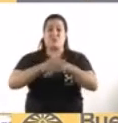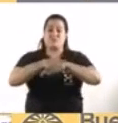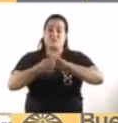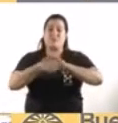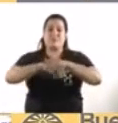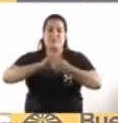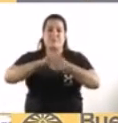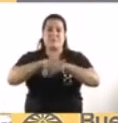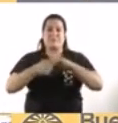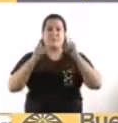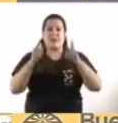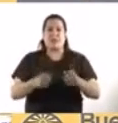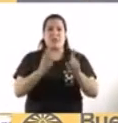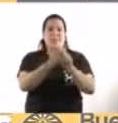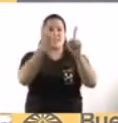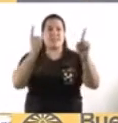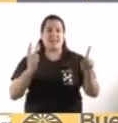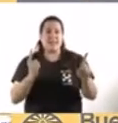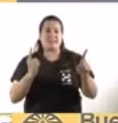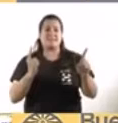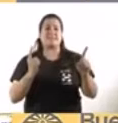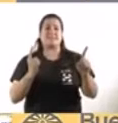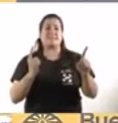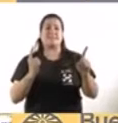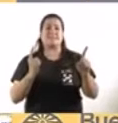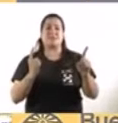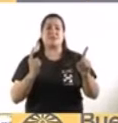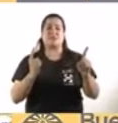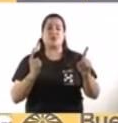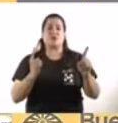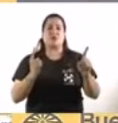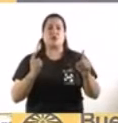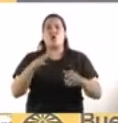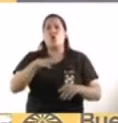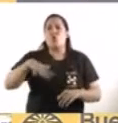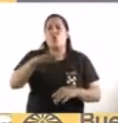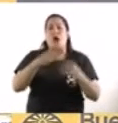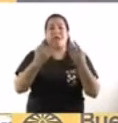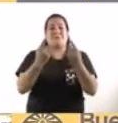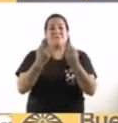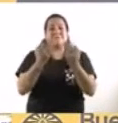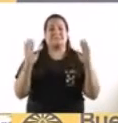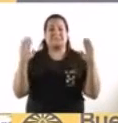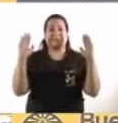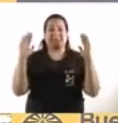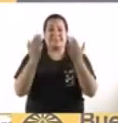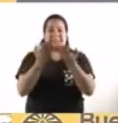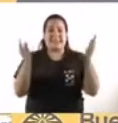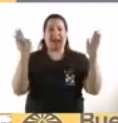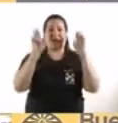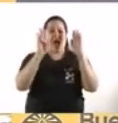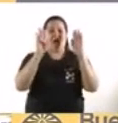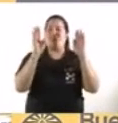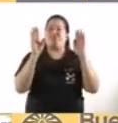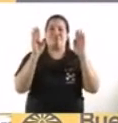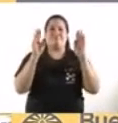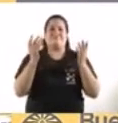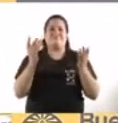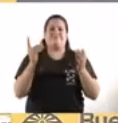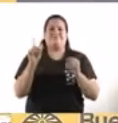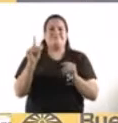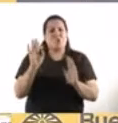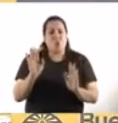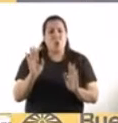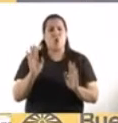las distancias, tratar de evitar siempre los lugares cerrados y cumplir con los protocolos específicos que